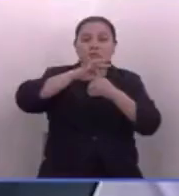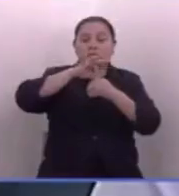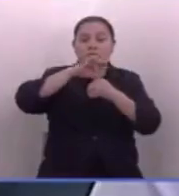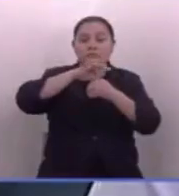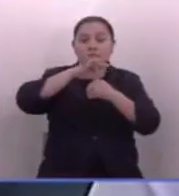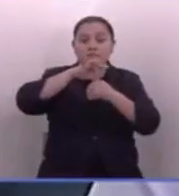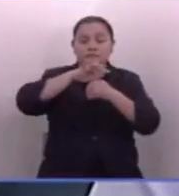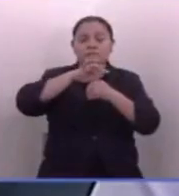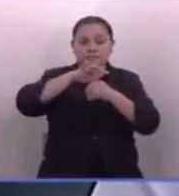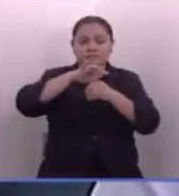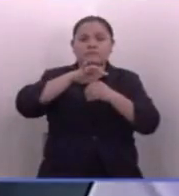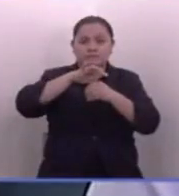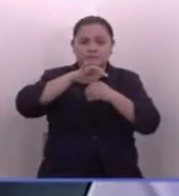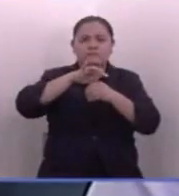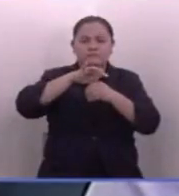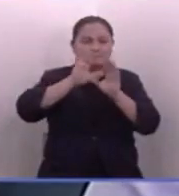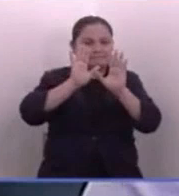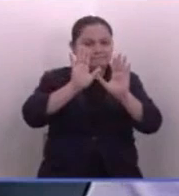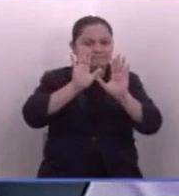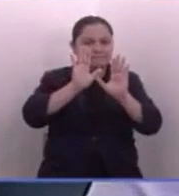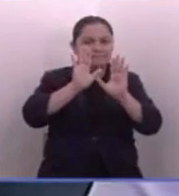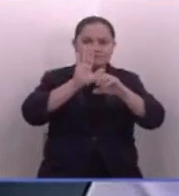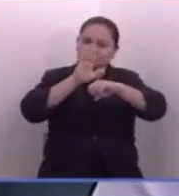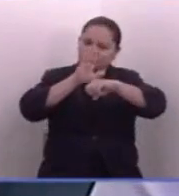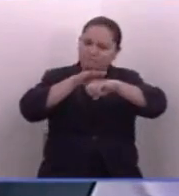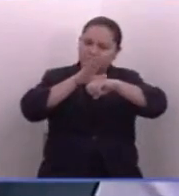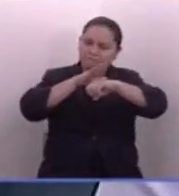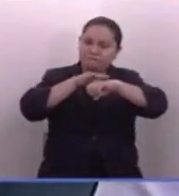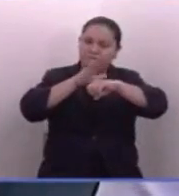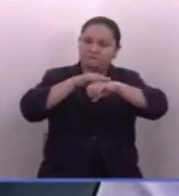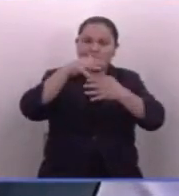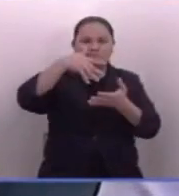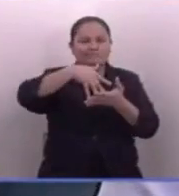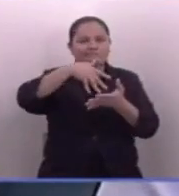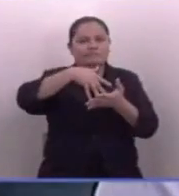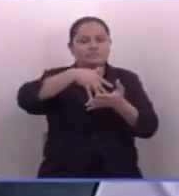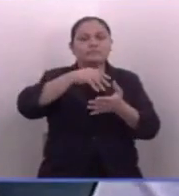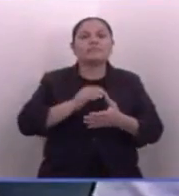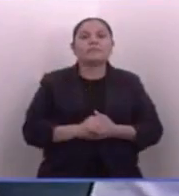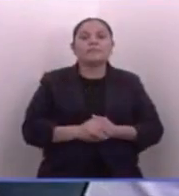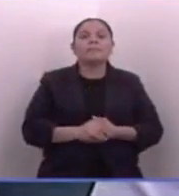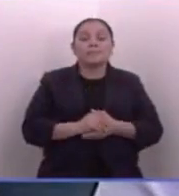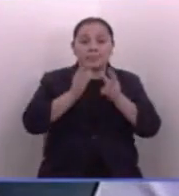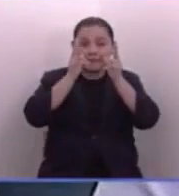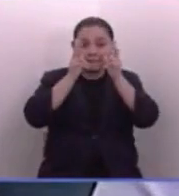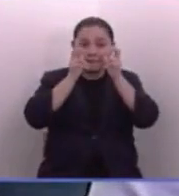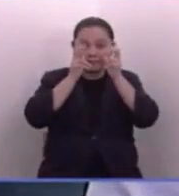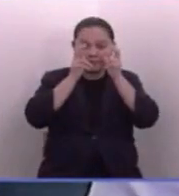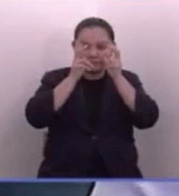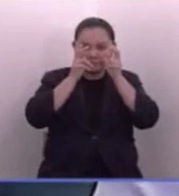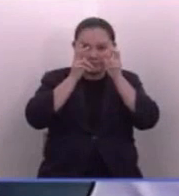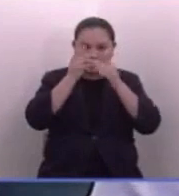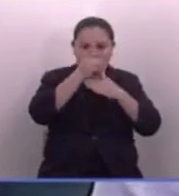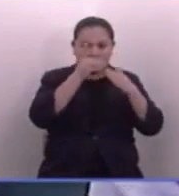a apoyar esta votación, pero yo hacerles un llamado a la población a que escuchen la intervención